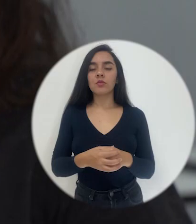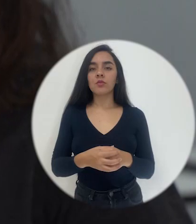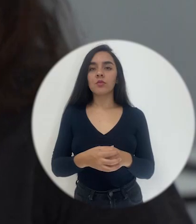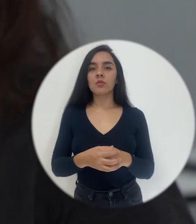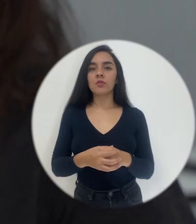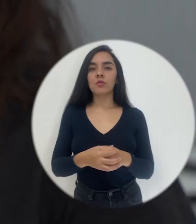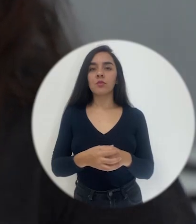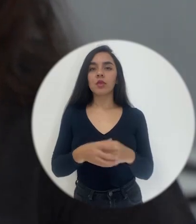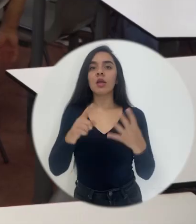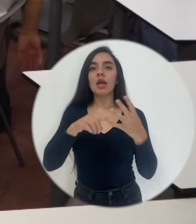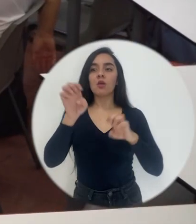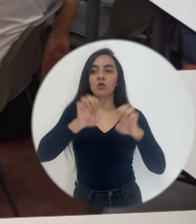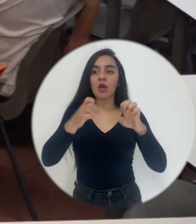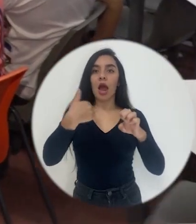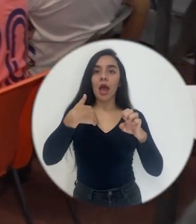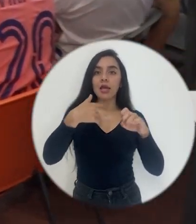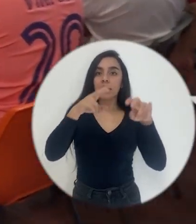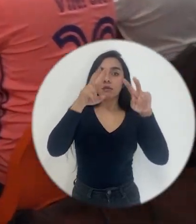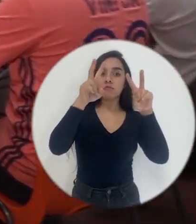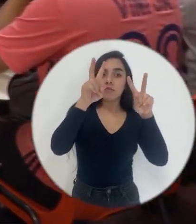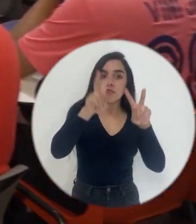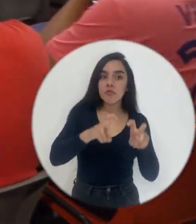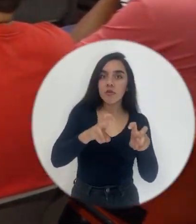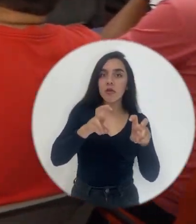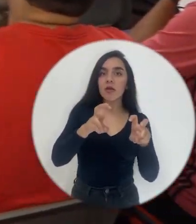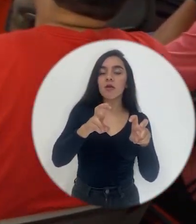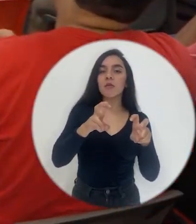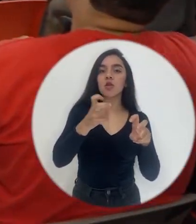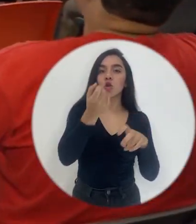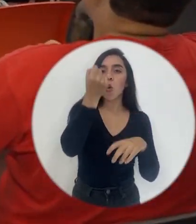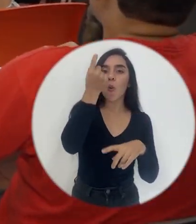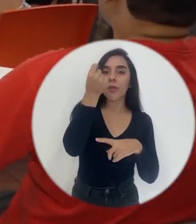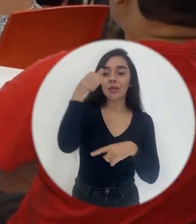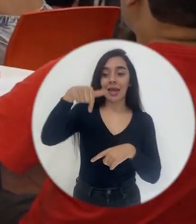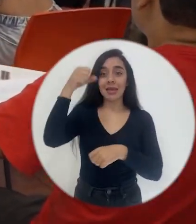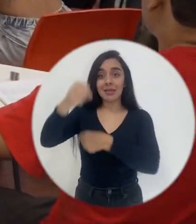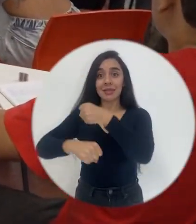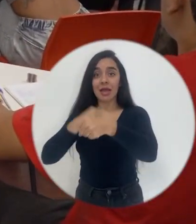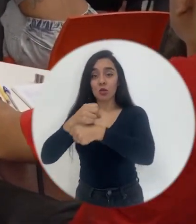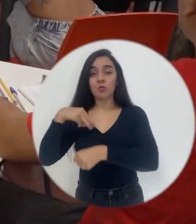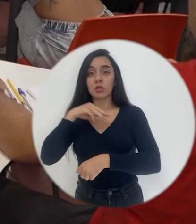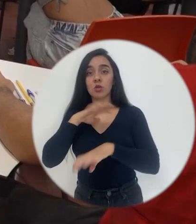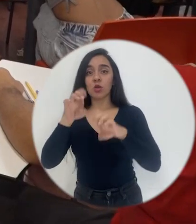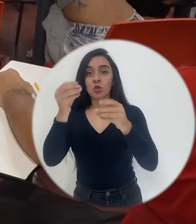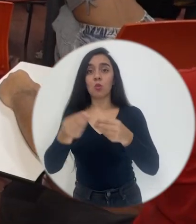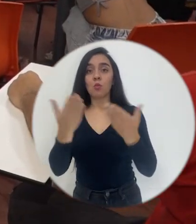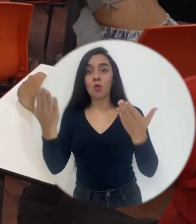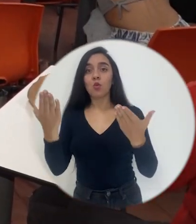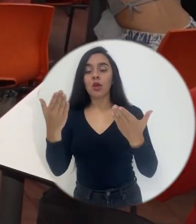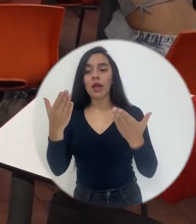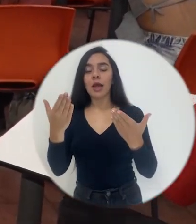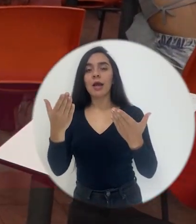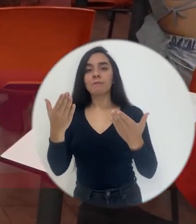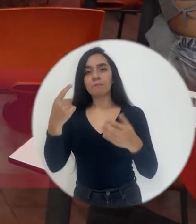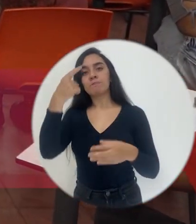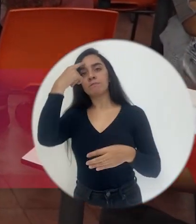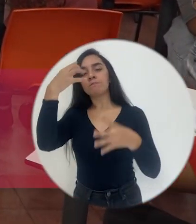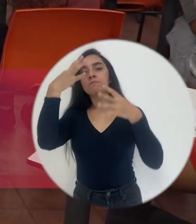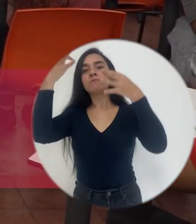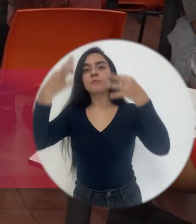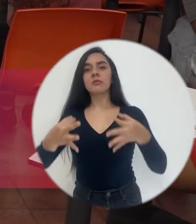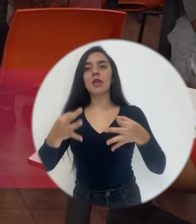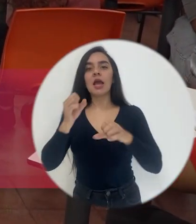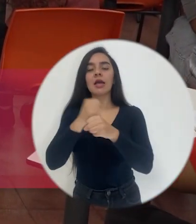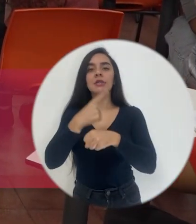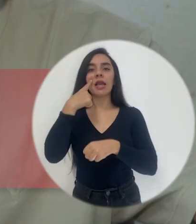¿Qué nuevo en evaluación? Pruebas comprensivas. Este año el Ministerio de Educación Pública apostó por hacer